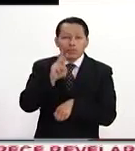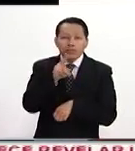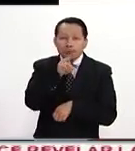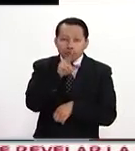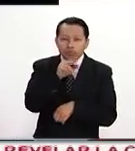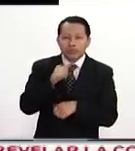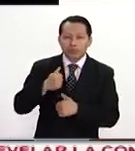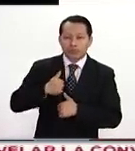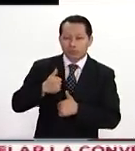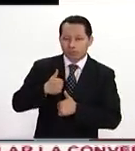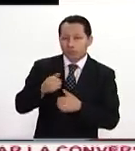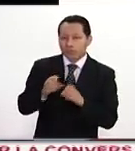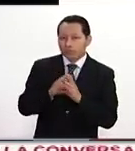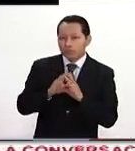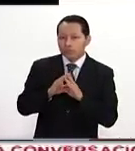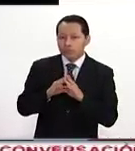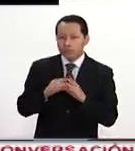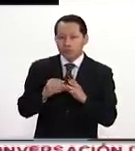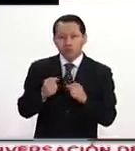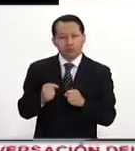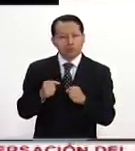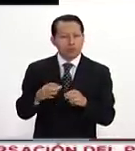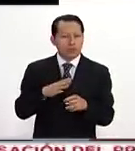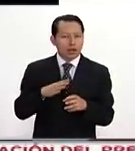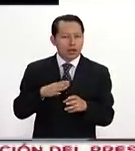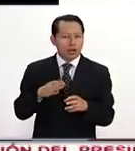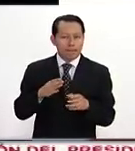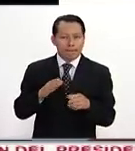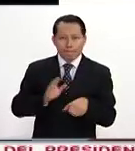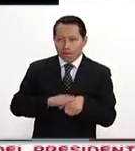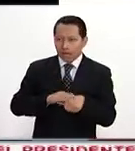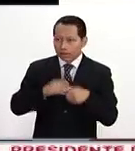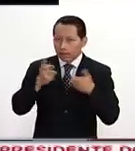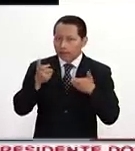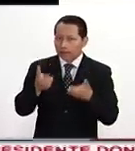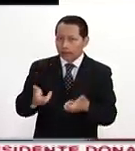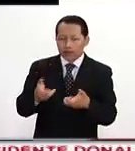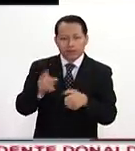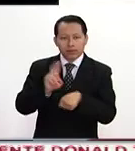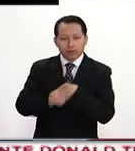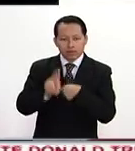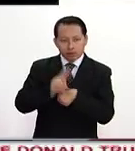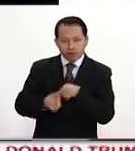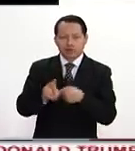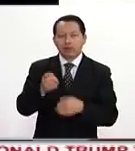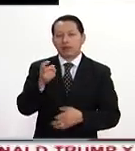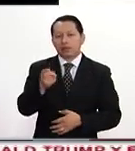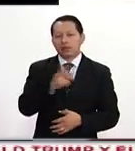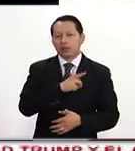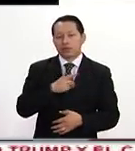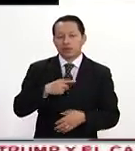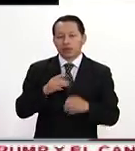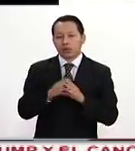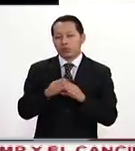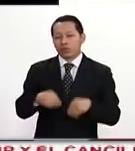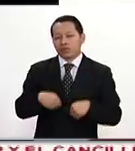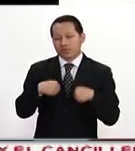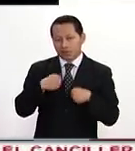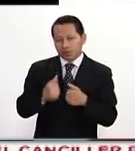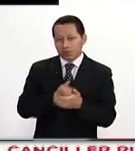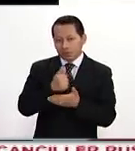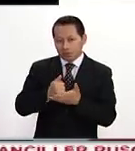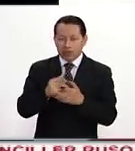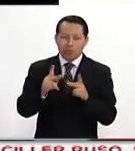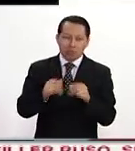ejército cada vez aborda o se encuentra más en las calles de Venezuela, cuando ahí debe de estar precisamente viviendo la ciudadanía en